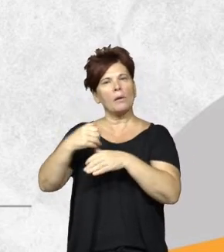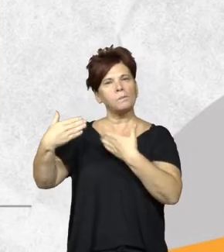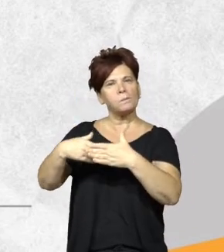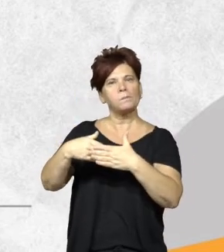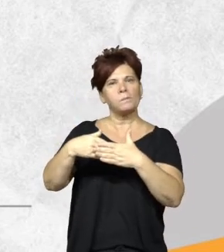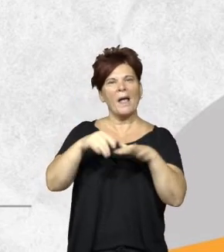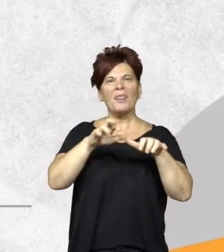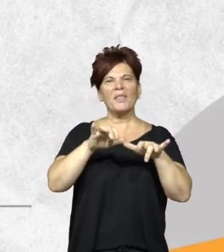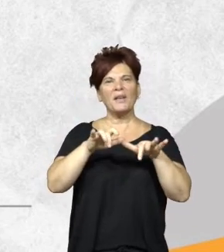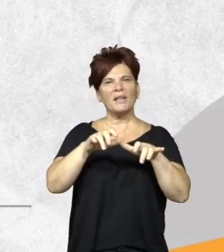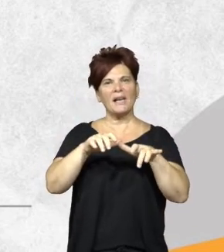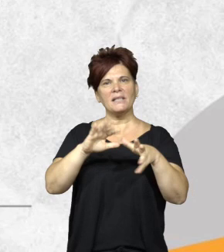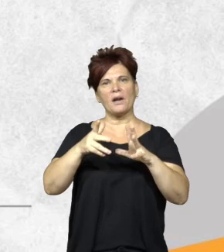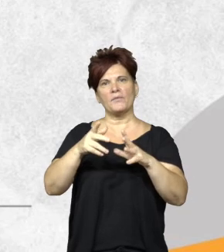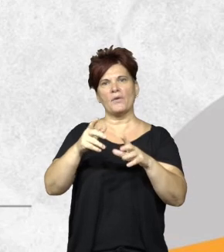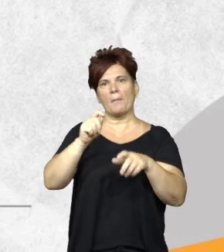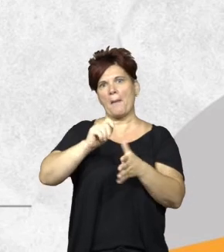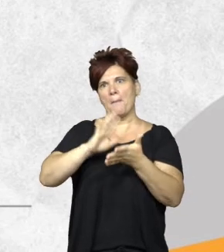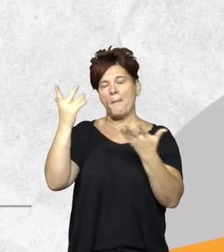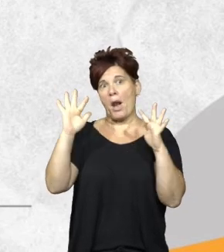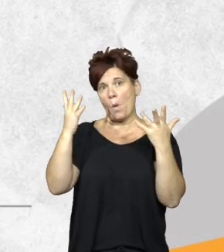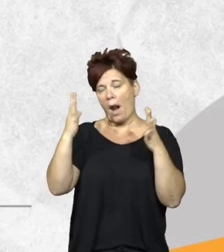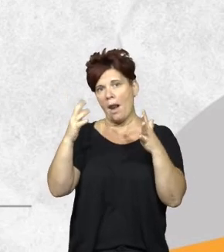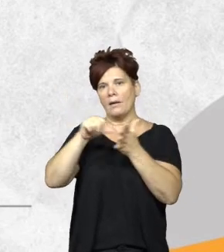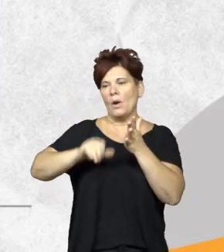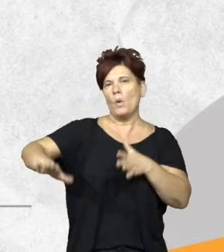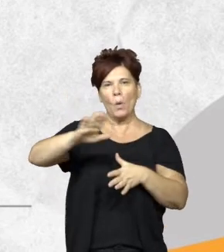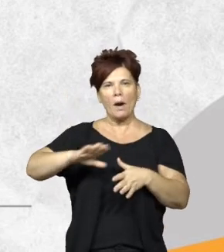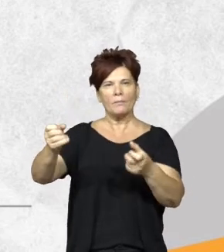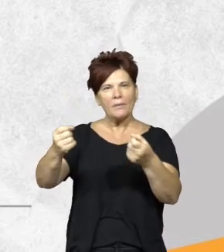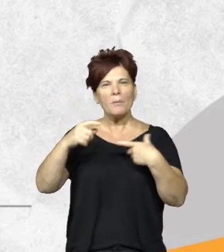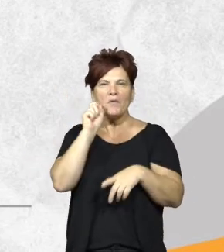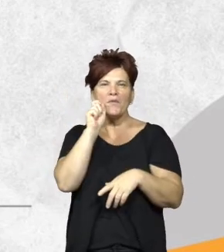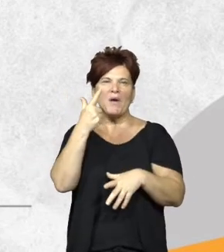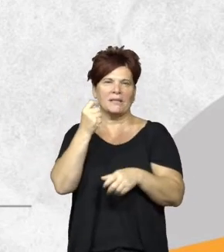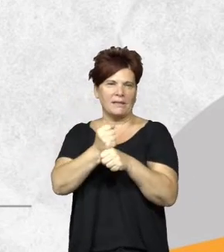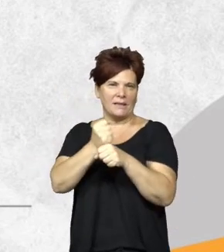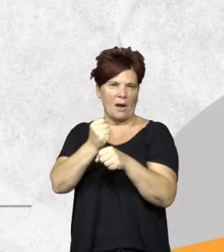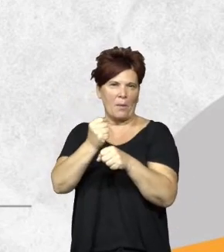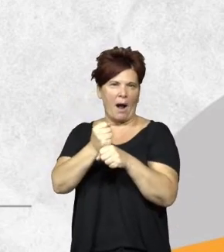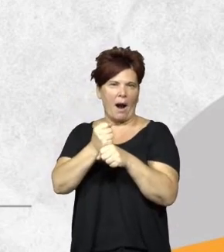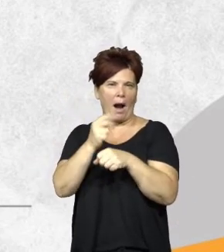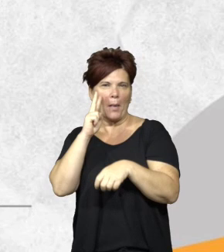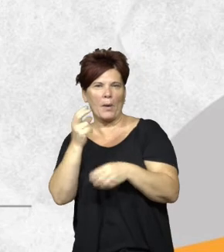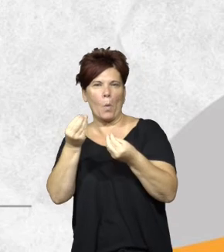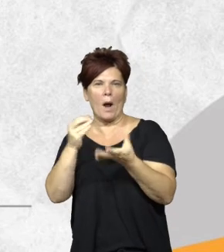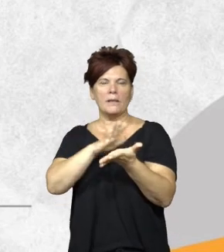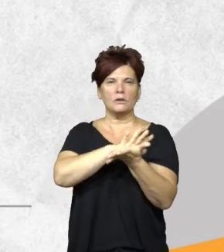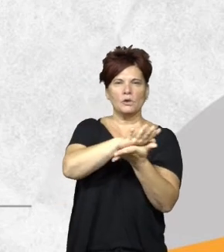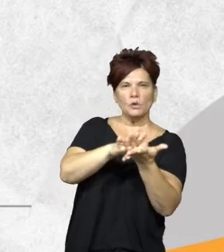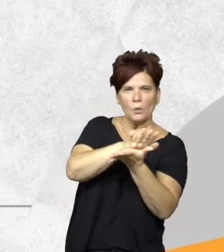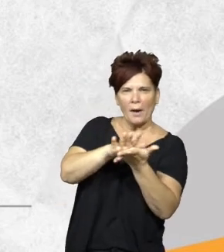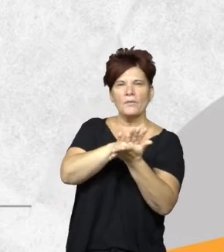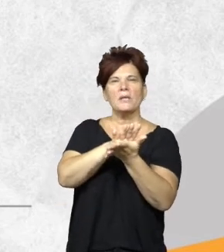digitalizar manualmente el predio porque eso nos va a facilitar también después las estimaciones en cuanto a superficie y todos los